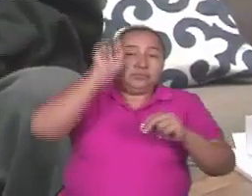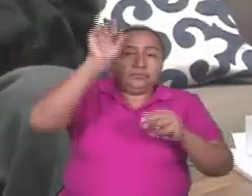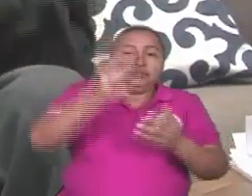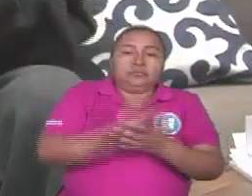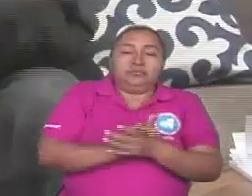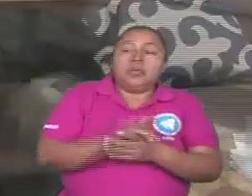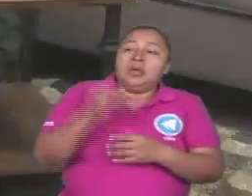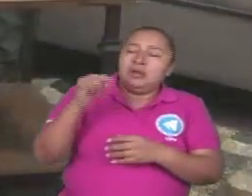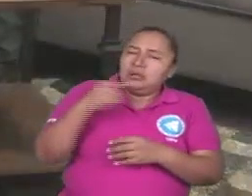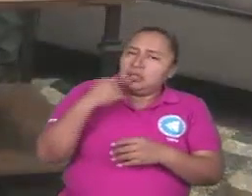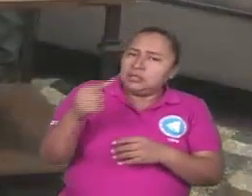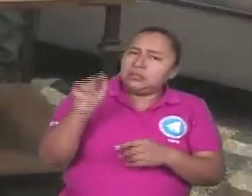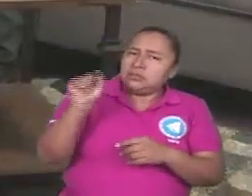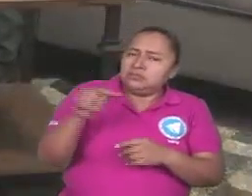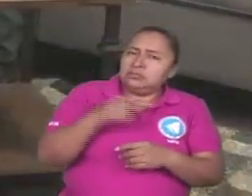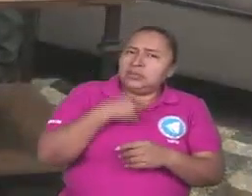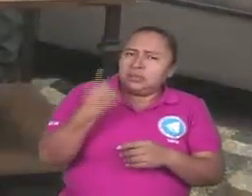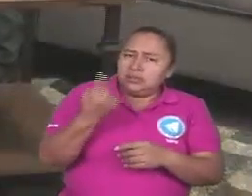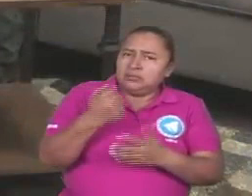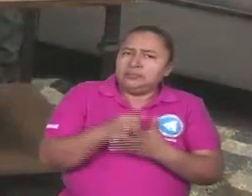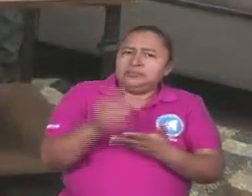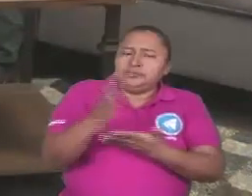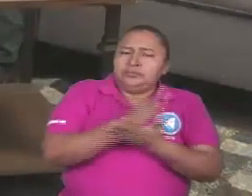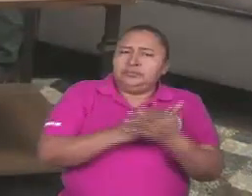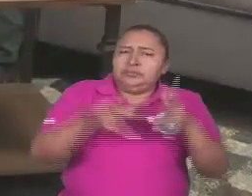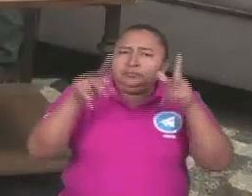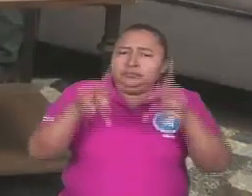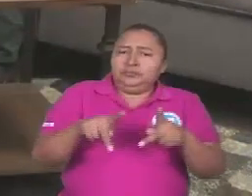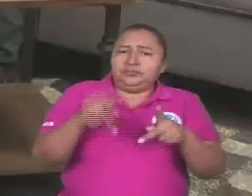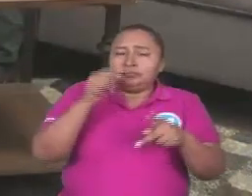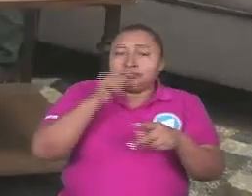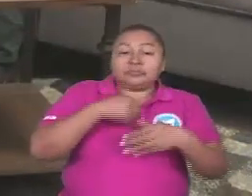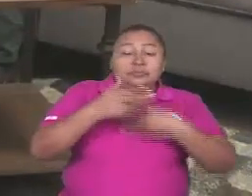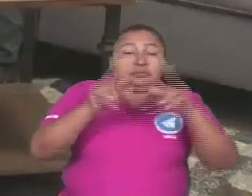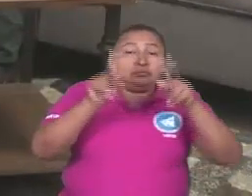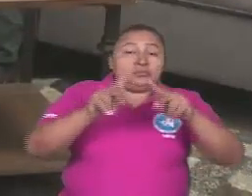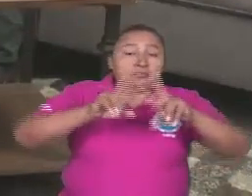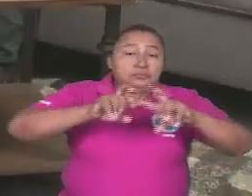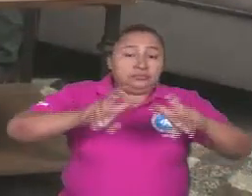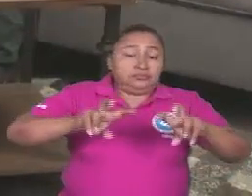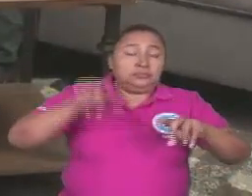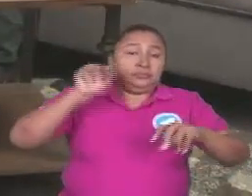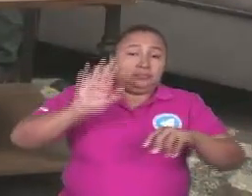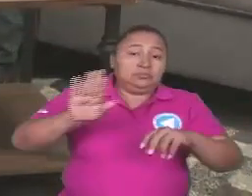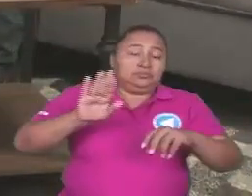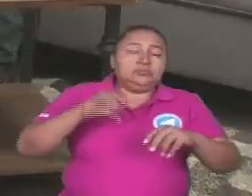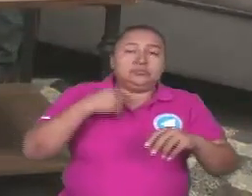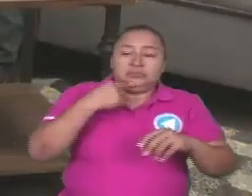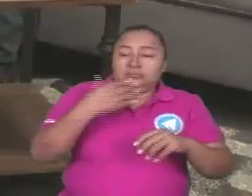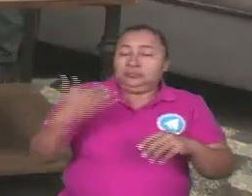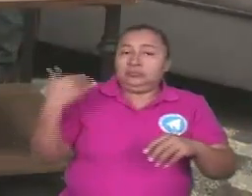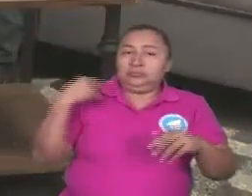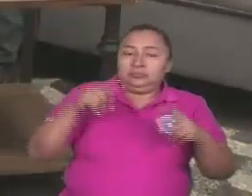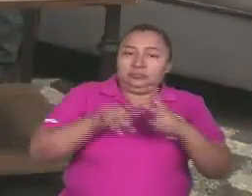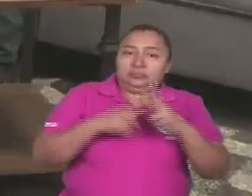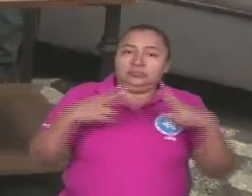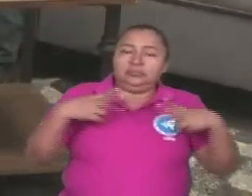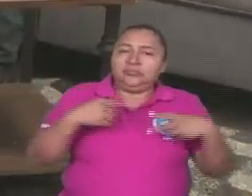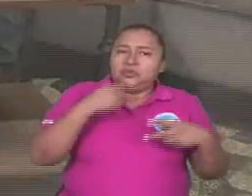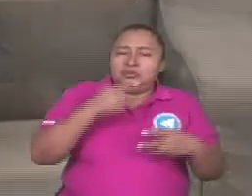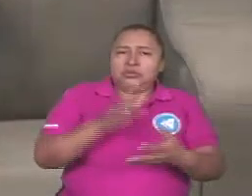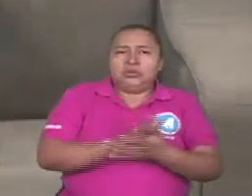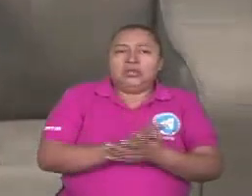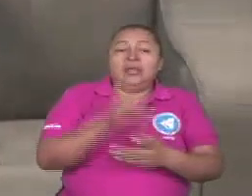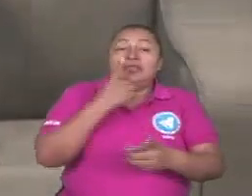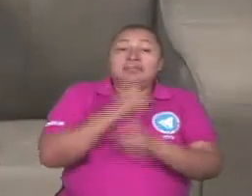sea de paso, y ahora que te lo plantea, alguna de las personas, los analistas, dentro de lo que ocurrió a partir de abril, plantean